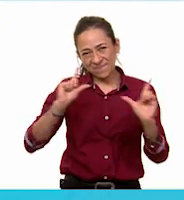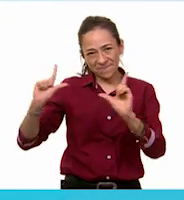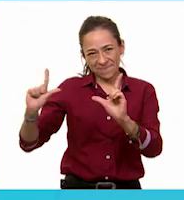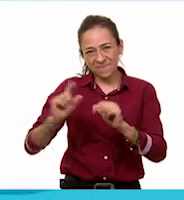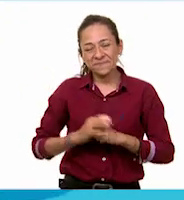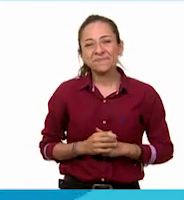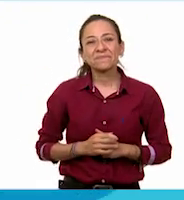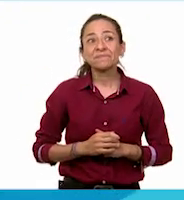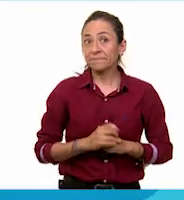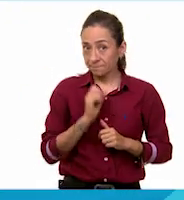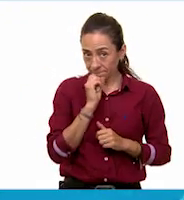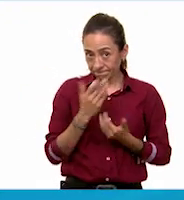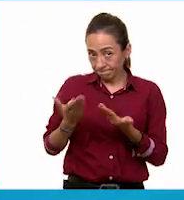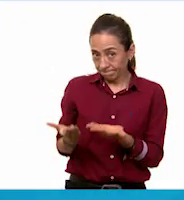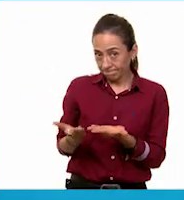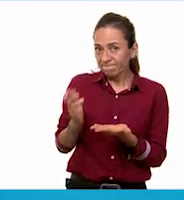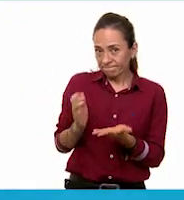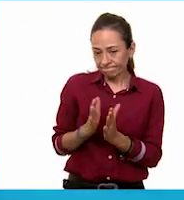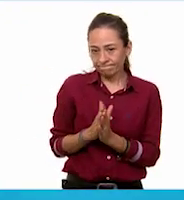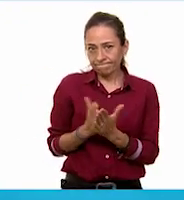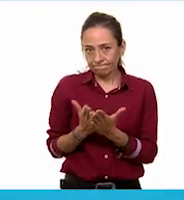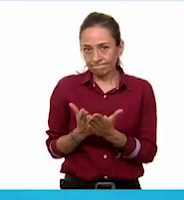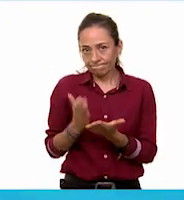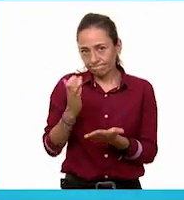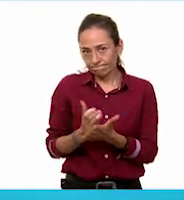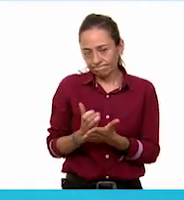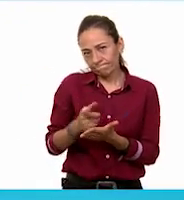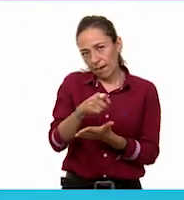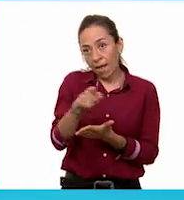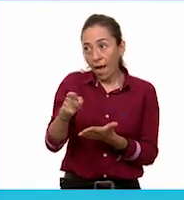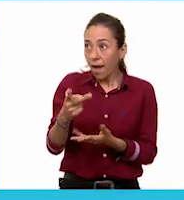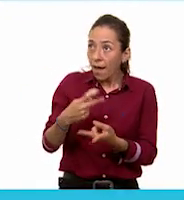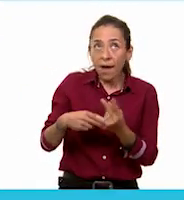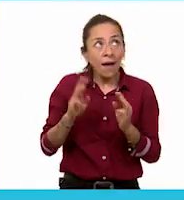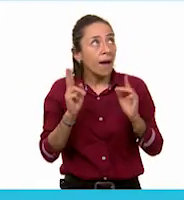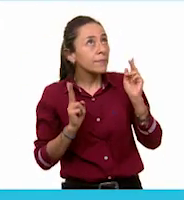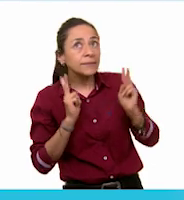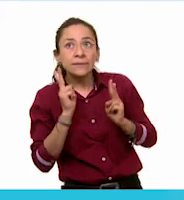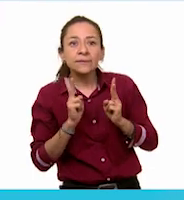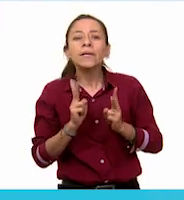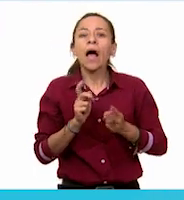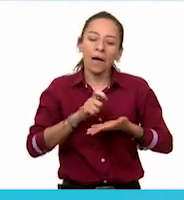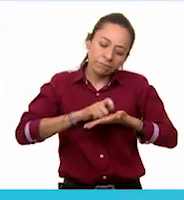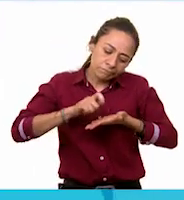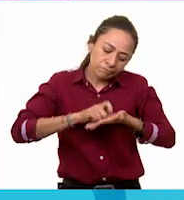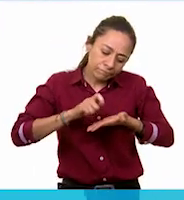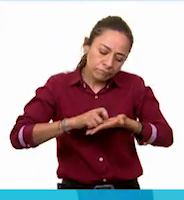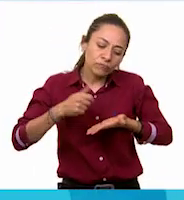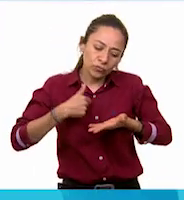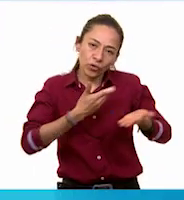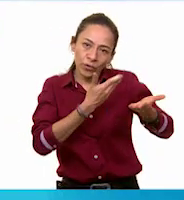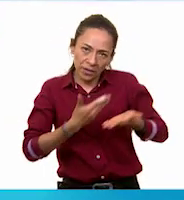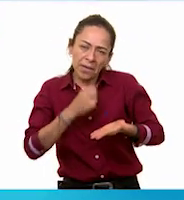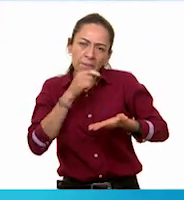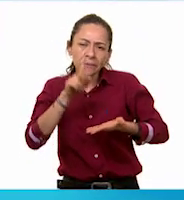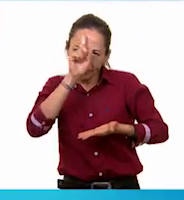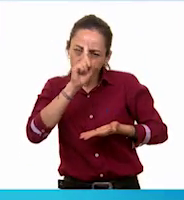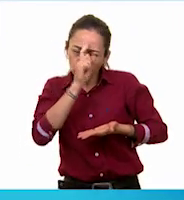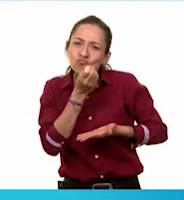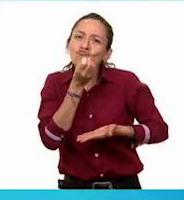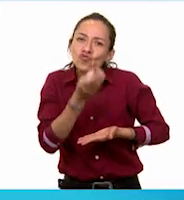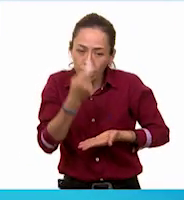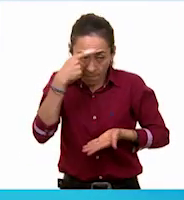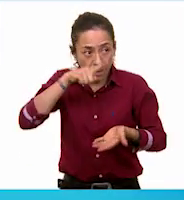También les dejo esta libreta para que registren su visita y dejen sus sugerencias, para así mejorar mi museo.